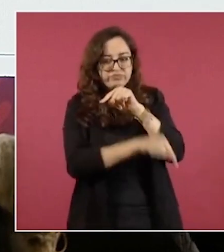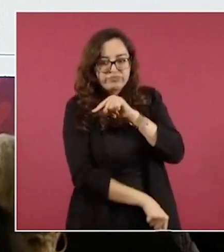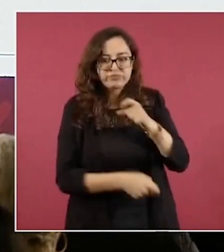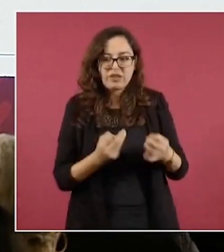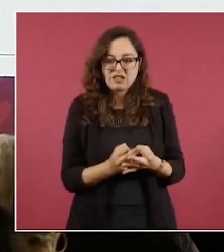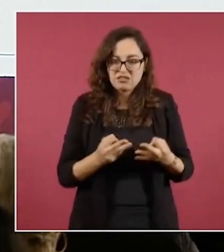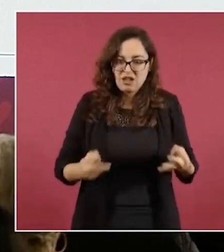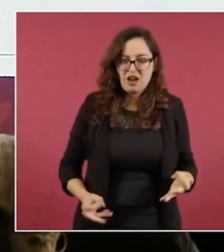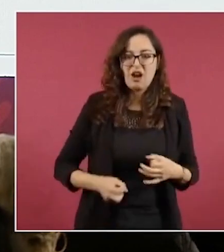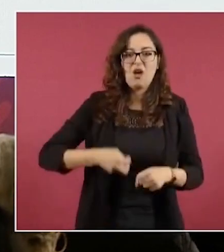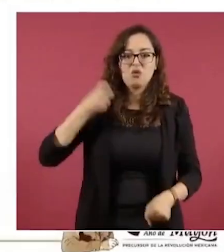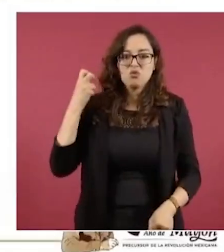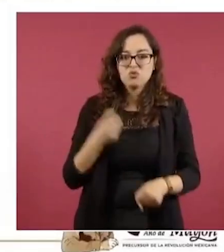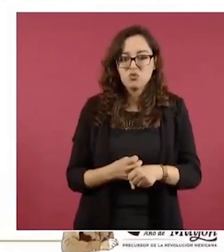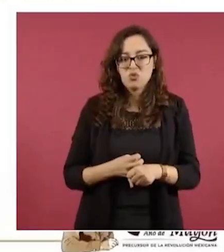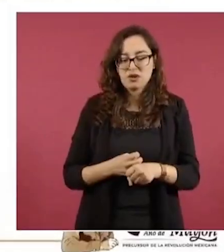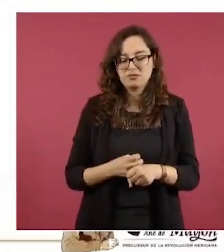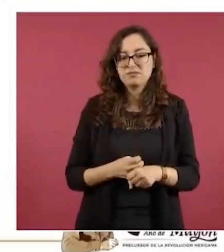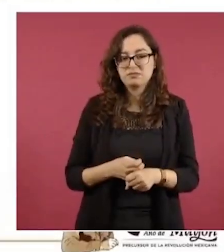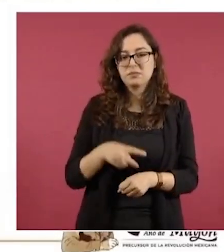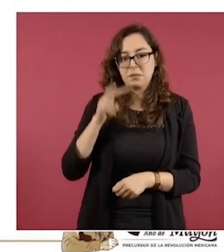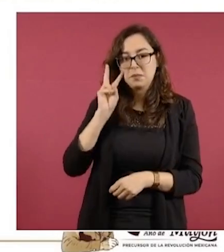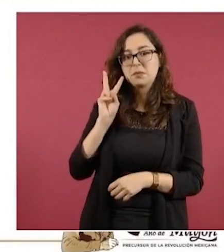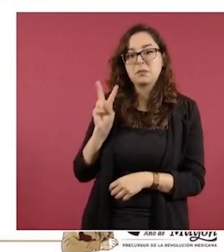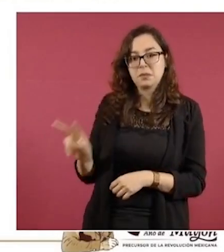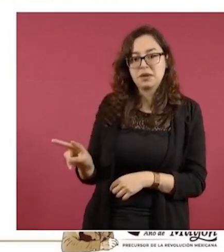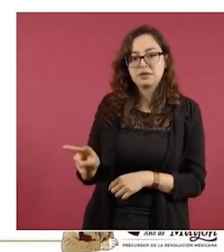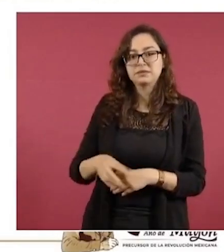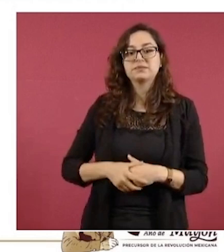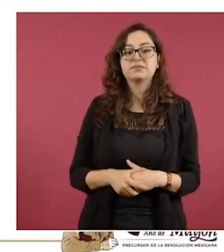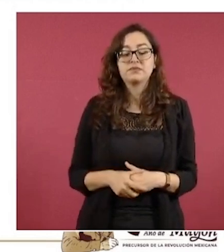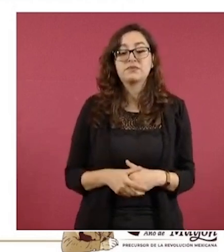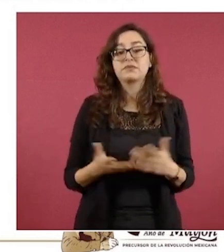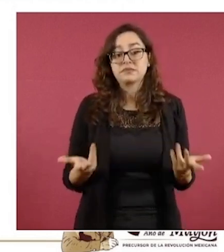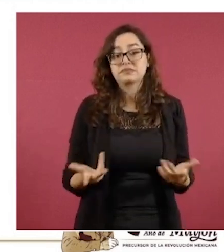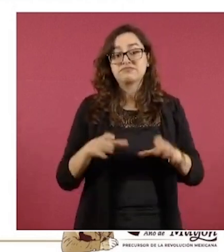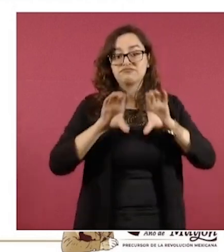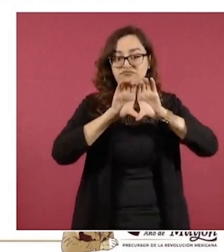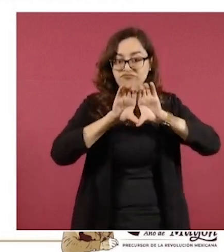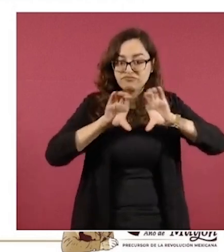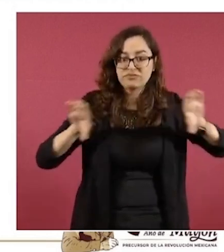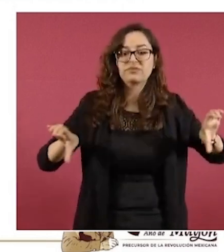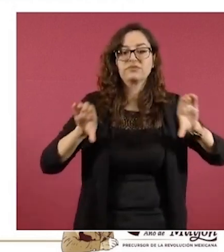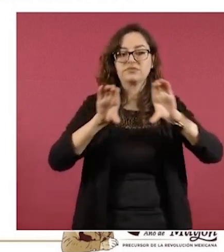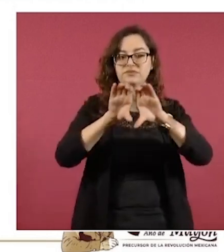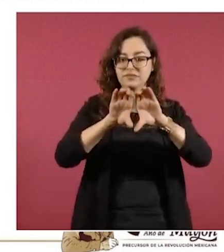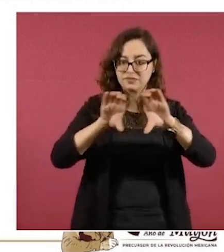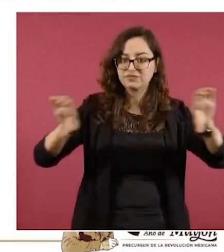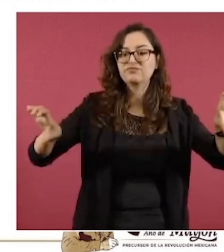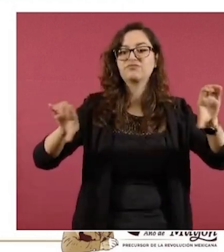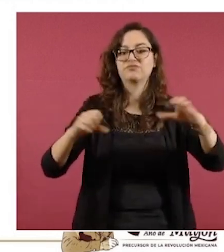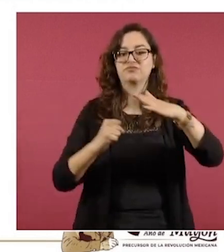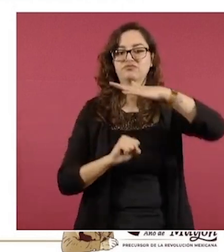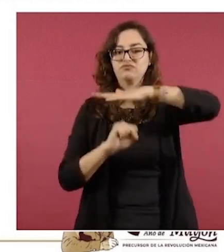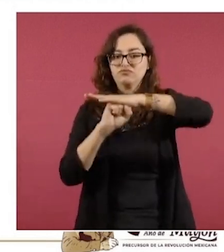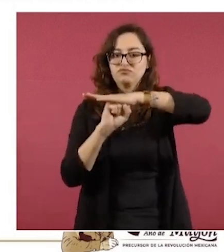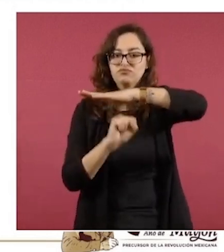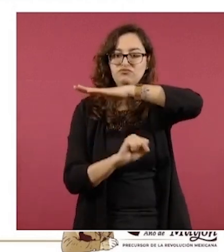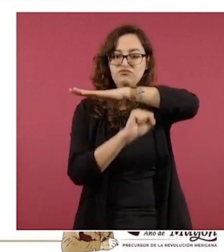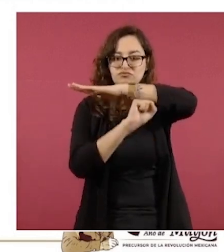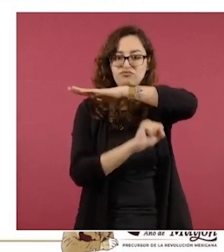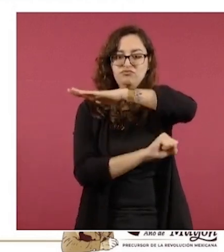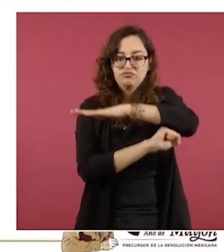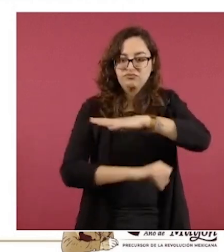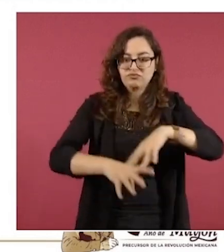van hasta el suelo duro y tienen unas contratraves que se llaman, que van uniendo las distintas pilas que van por debajo